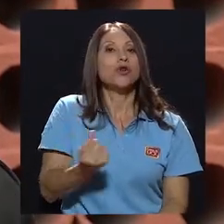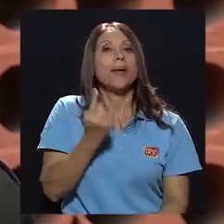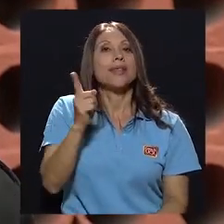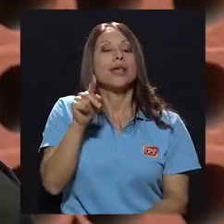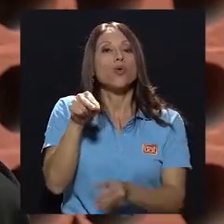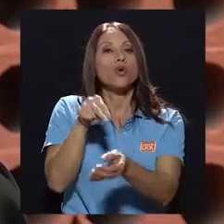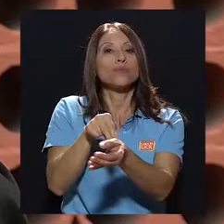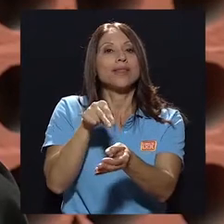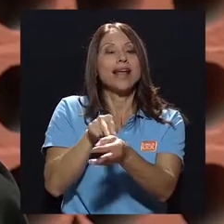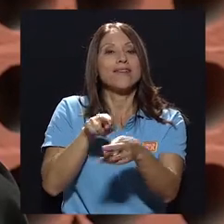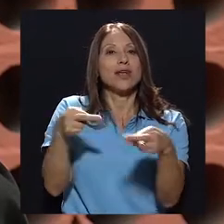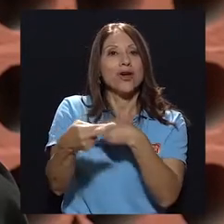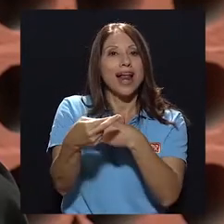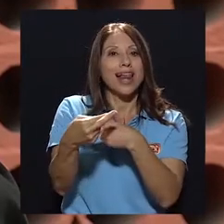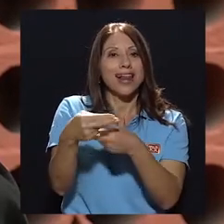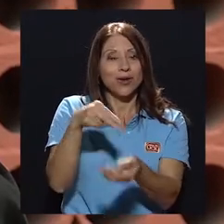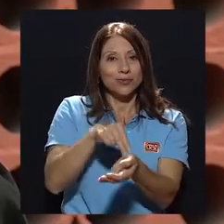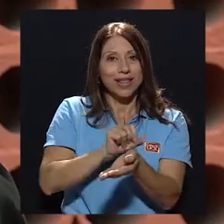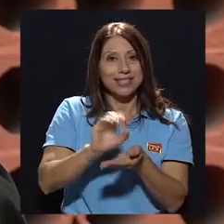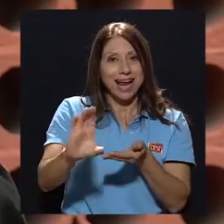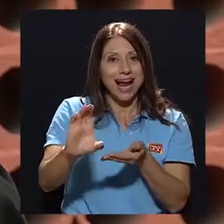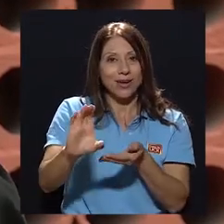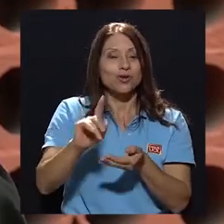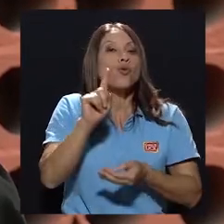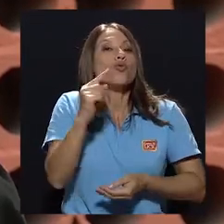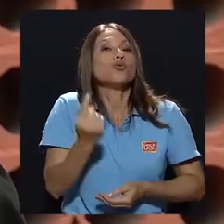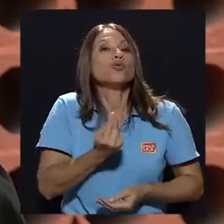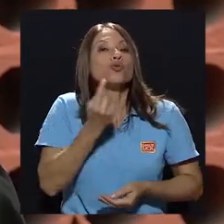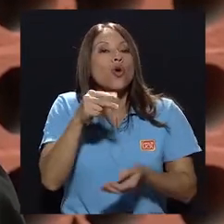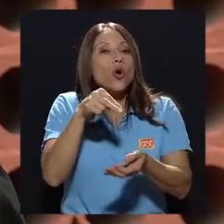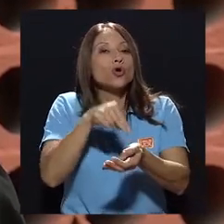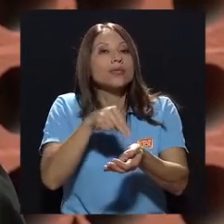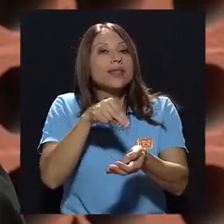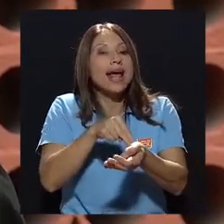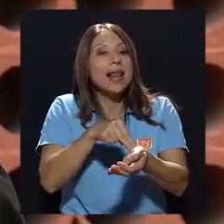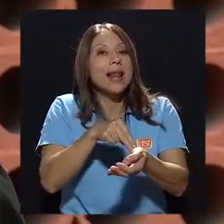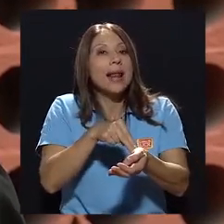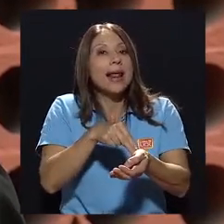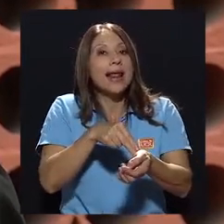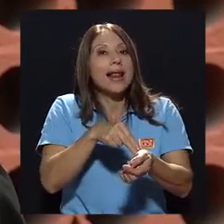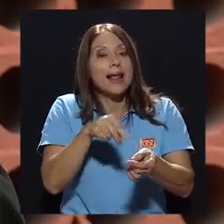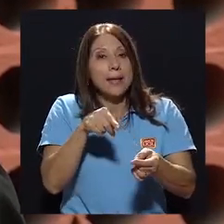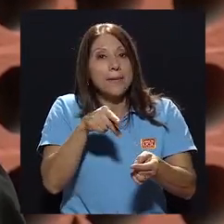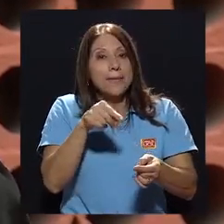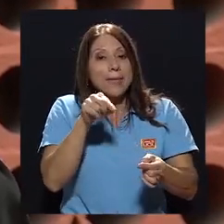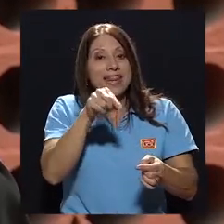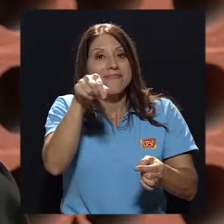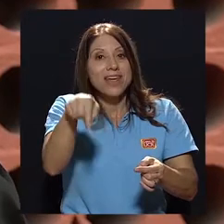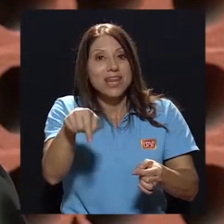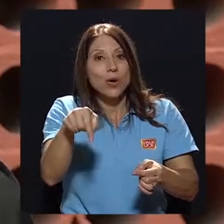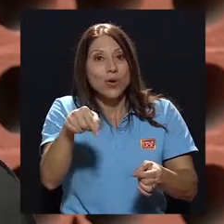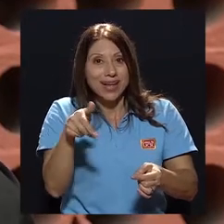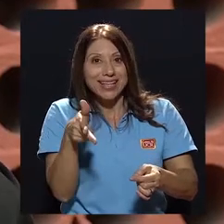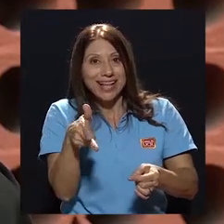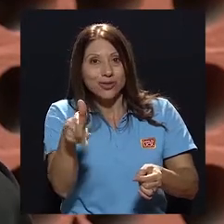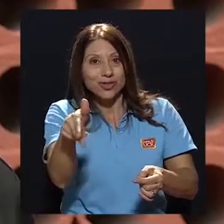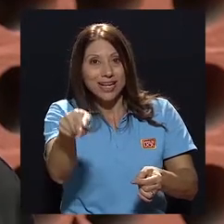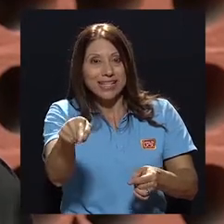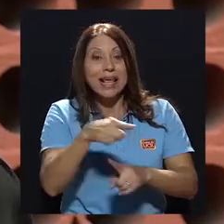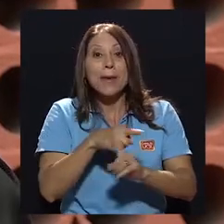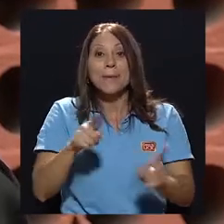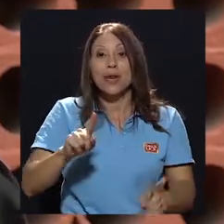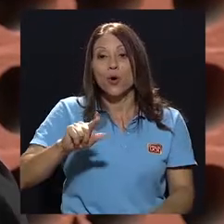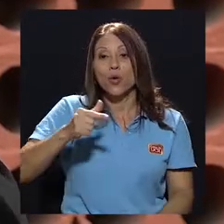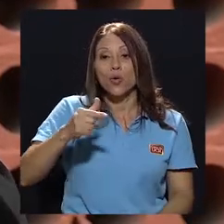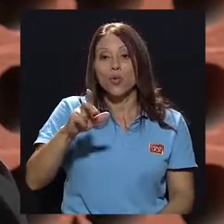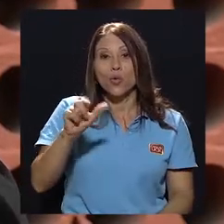que es el hospital de San Carlos, y un solo hospital periférico que está también en el cantón de los chiles. Pero Huatuzo, que es otra, otro,